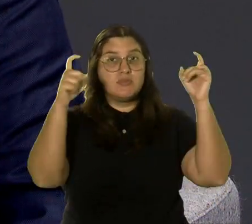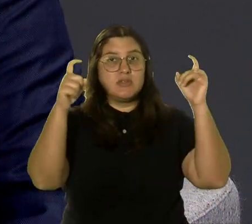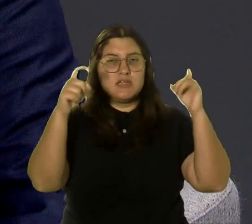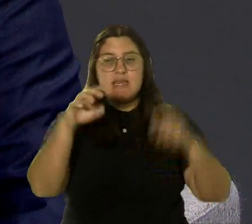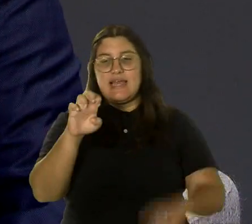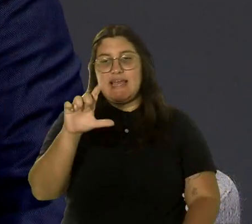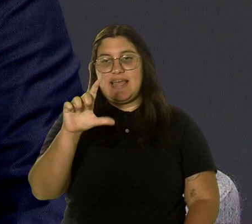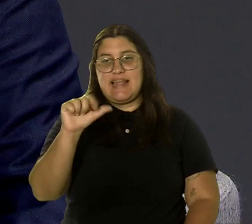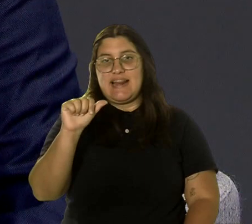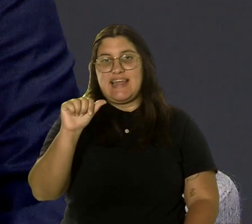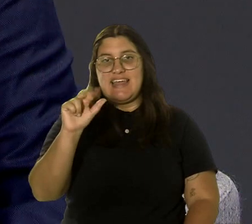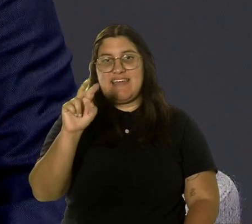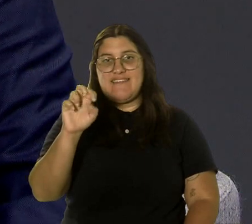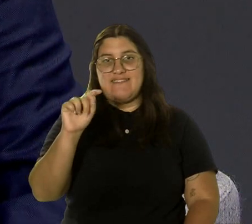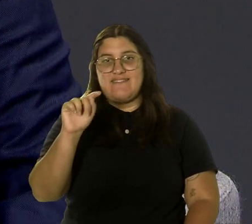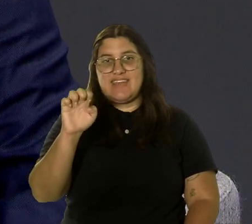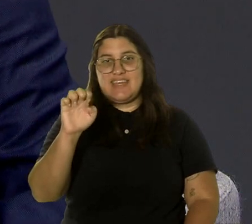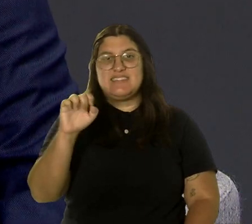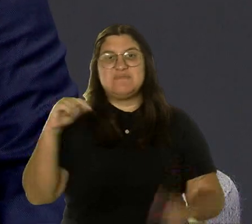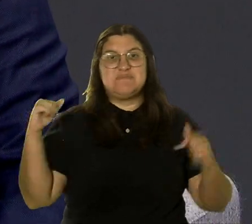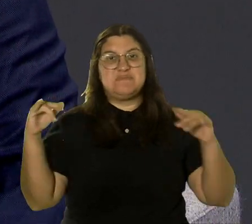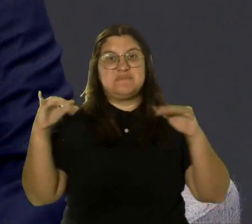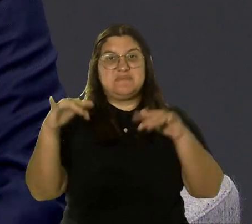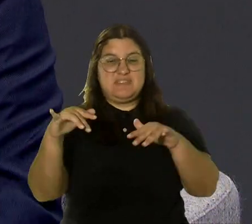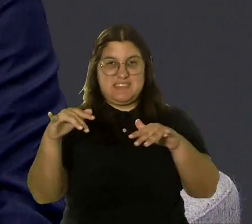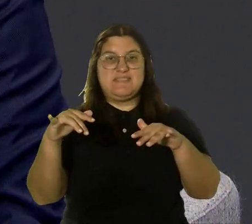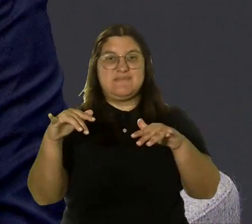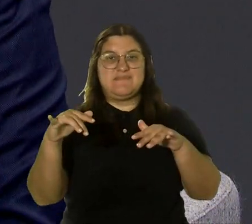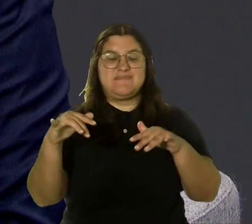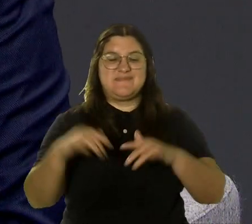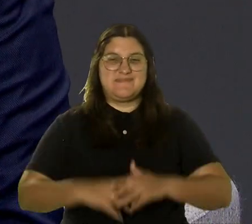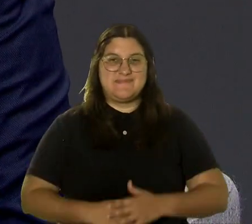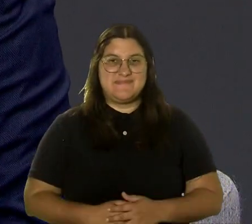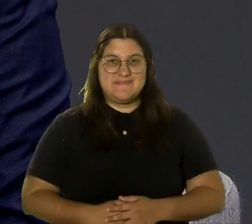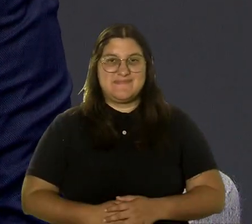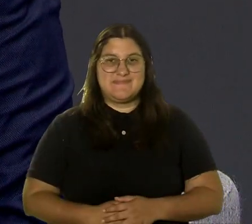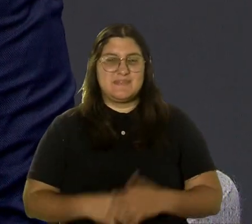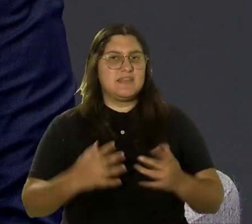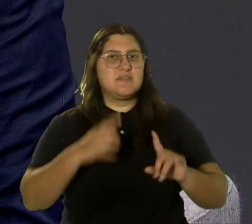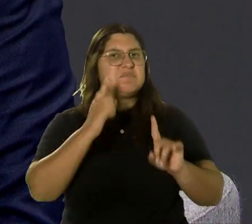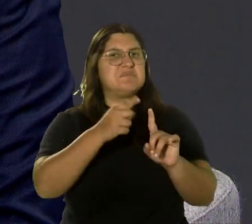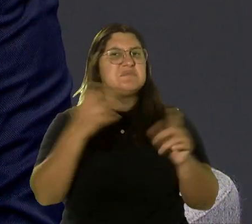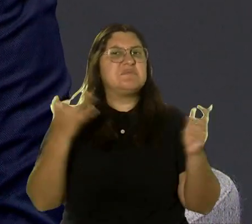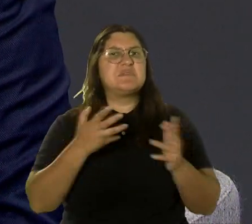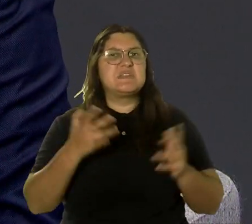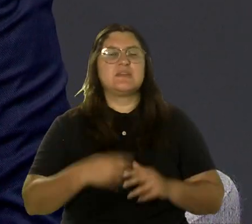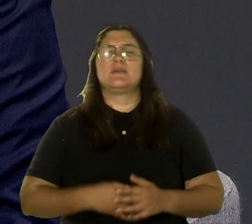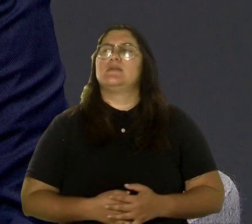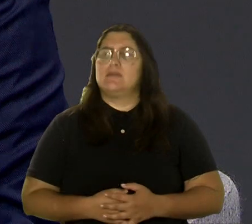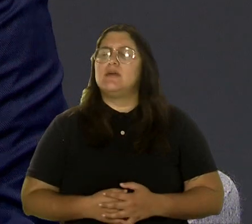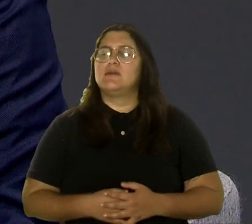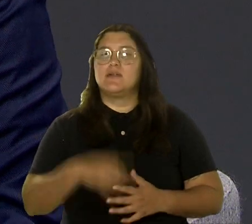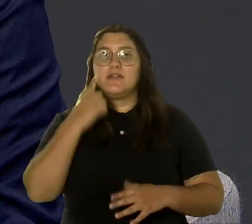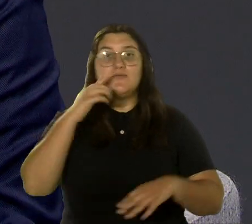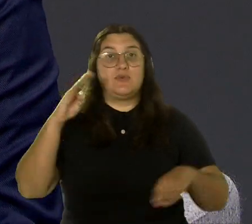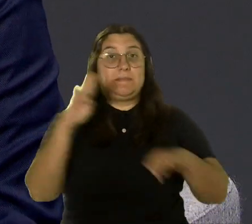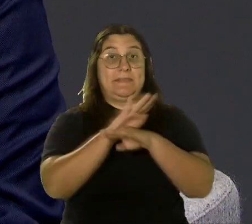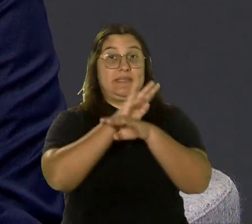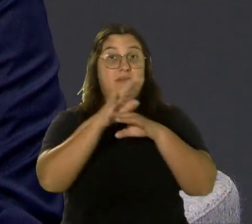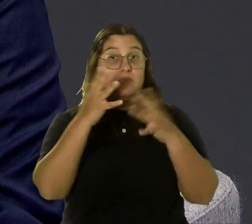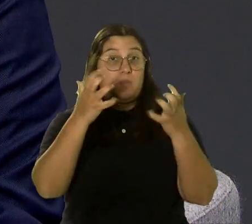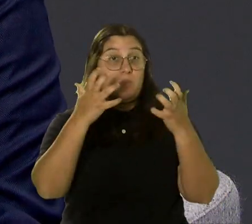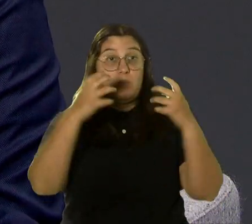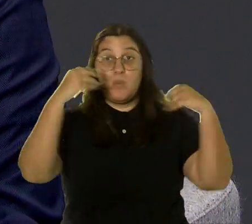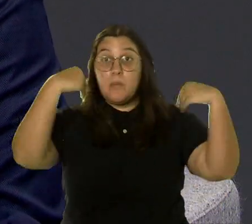Business Growth Opportunity Local and Federal Contracting. Se trata de un evento dirigido a empresarios que buscan vender